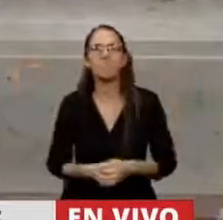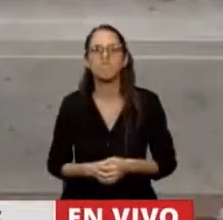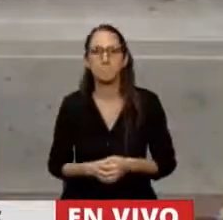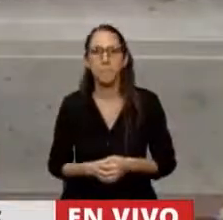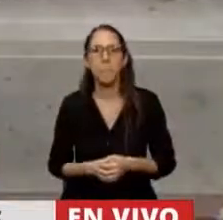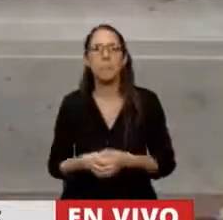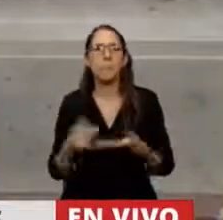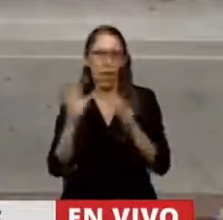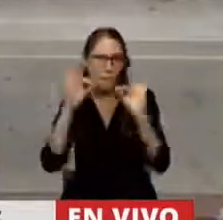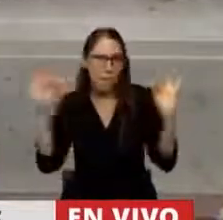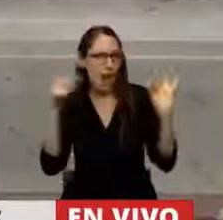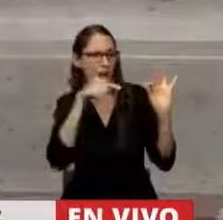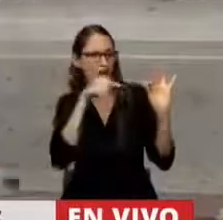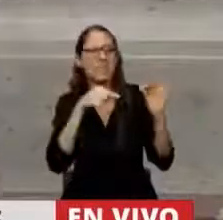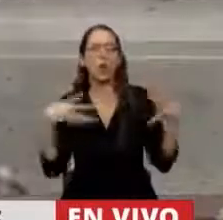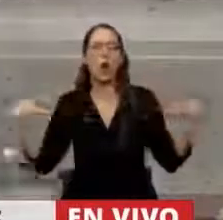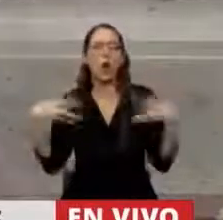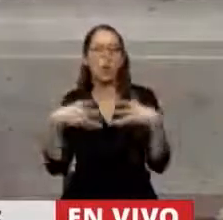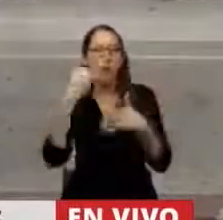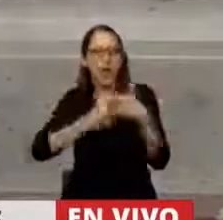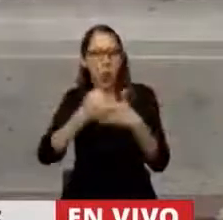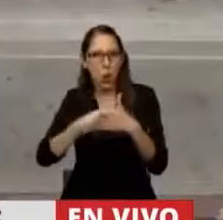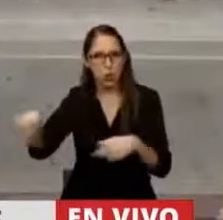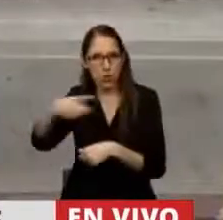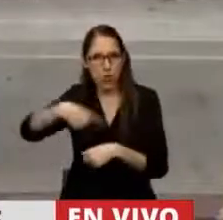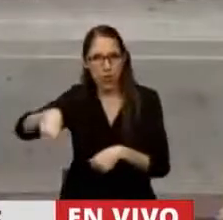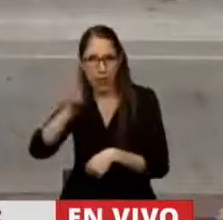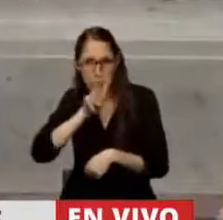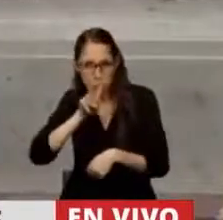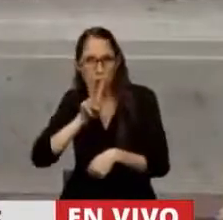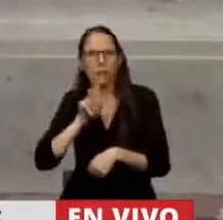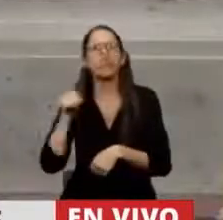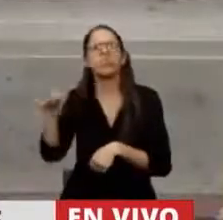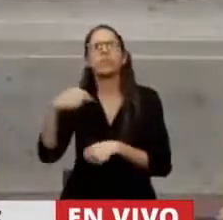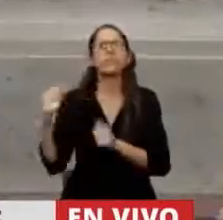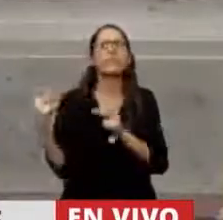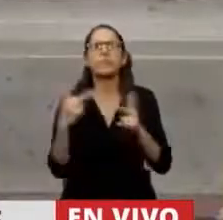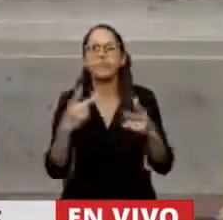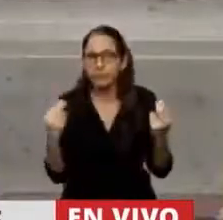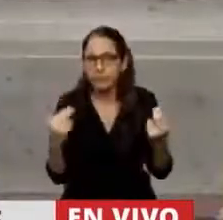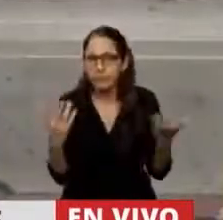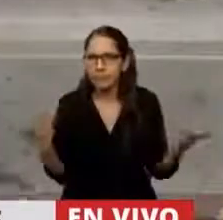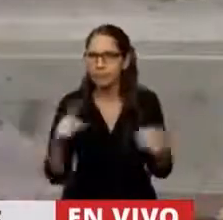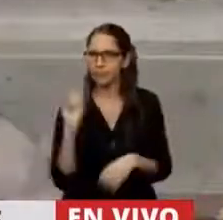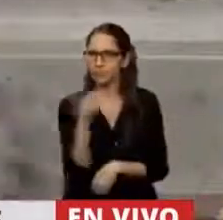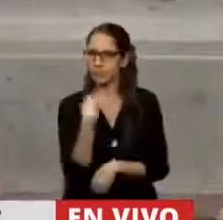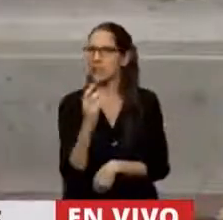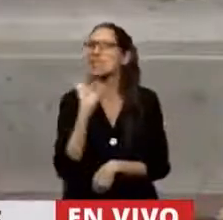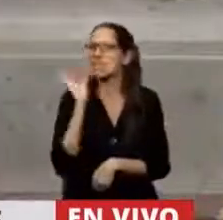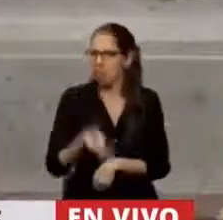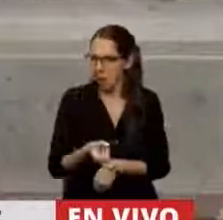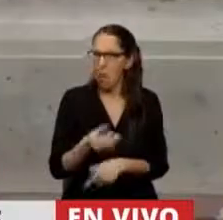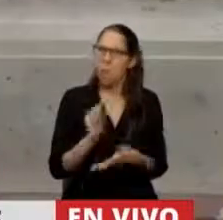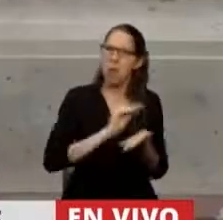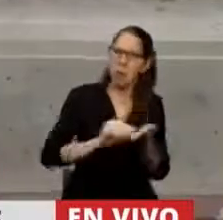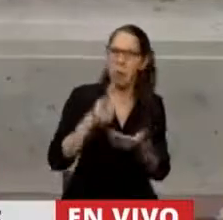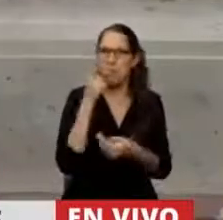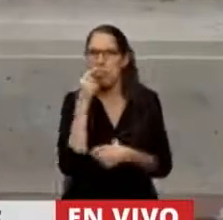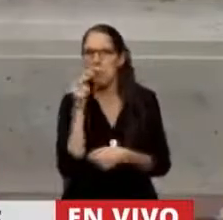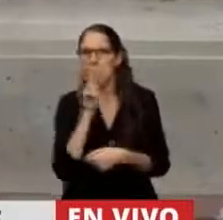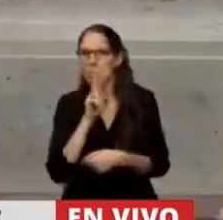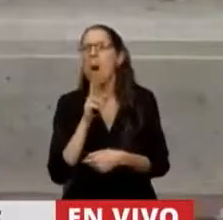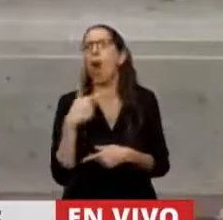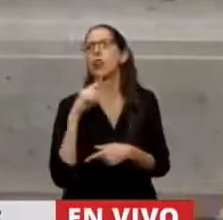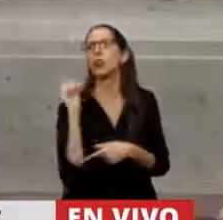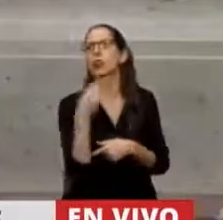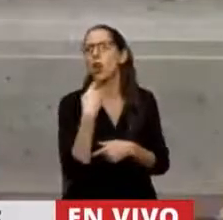que repite el movimiento de lucha de las mujeres que hoy está planteando, que sabemos que las diputadas y los diputados somos